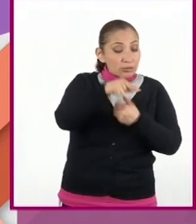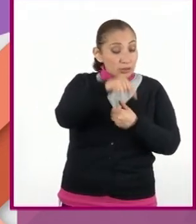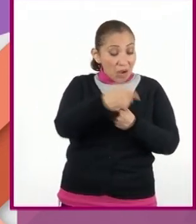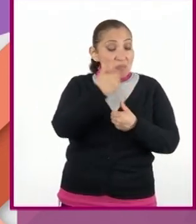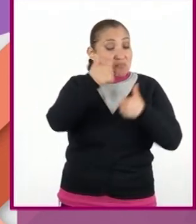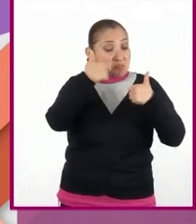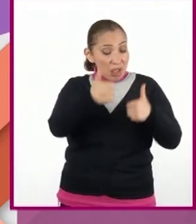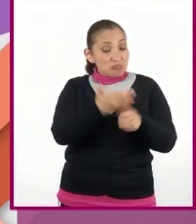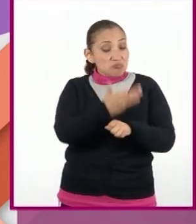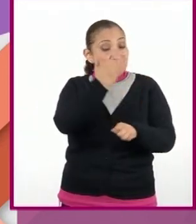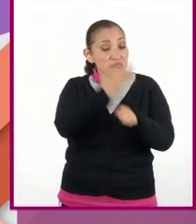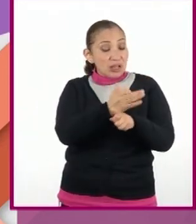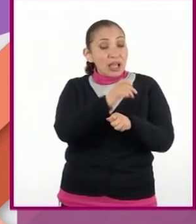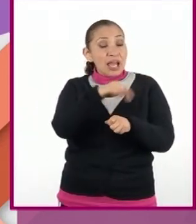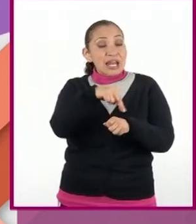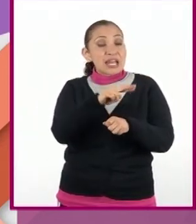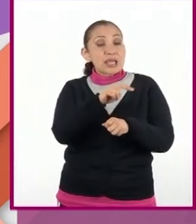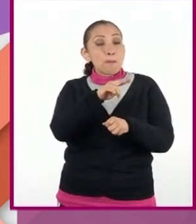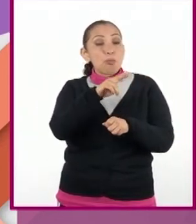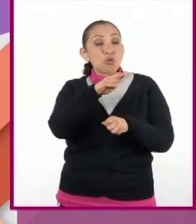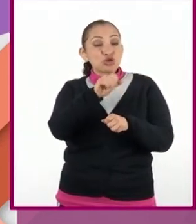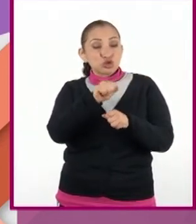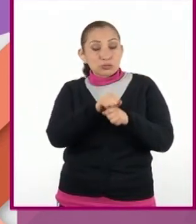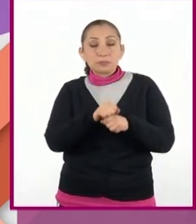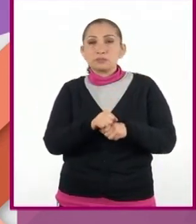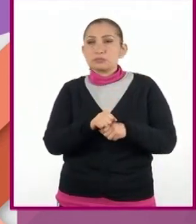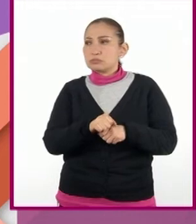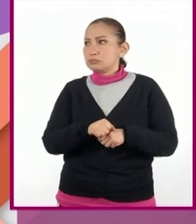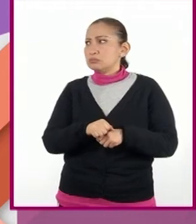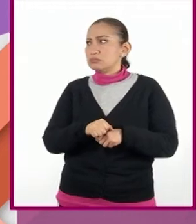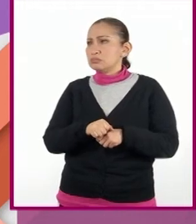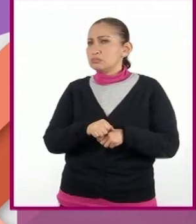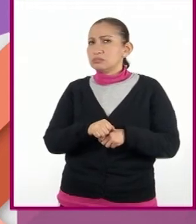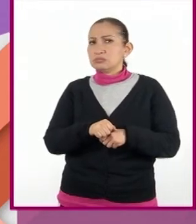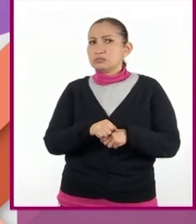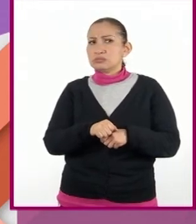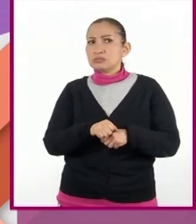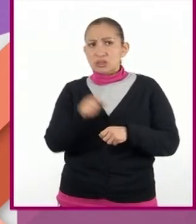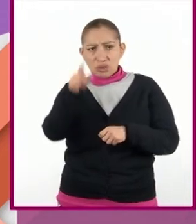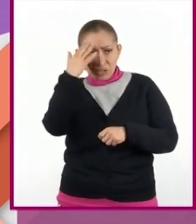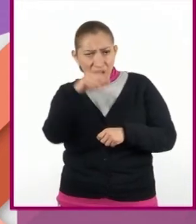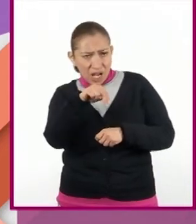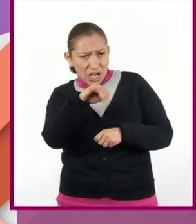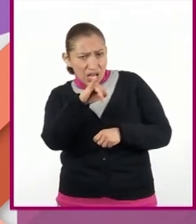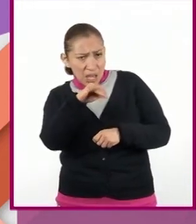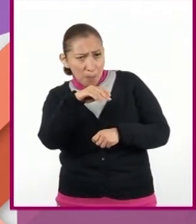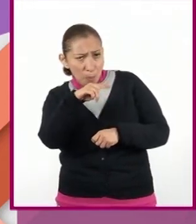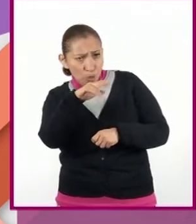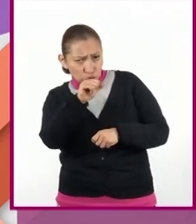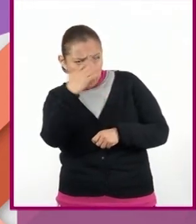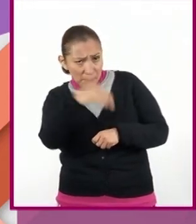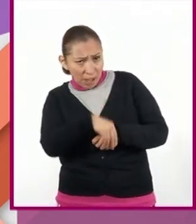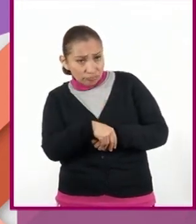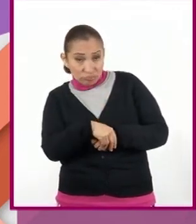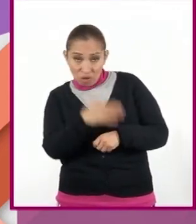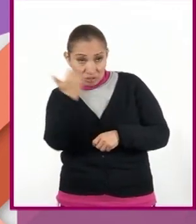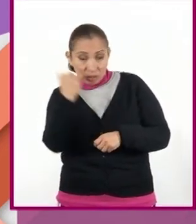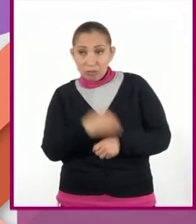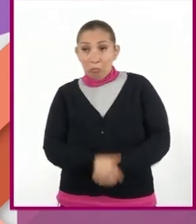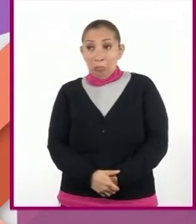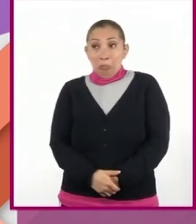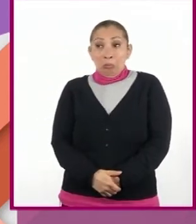una buena porción de nimbus. A propósito... ¿Sabe qué significa nimbus? ¡Ni idea!